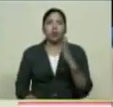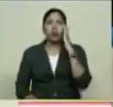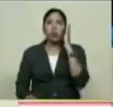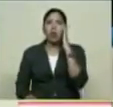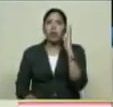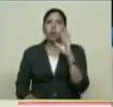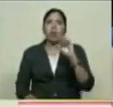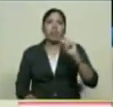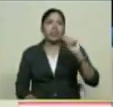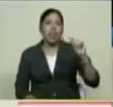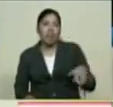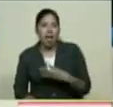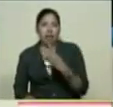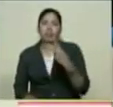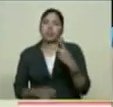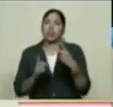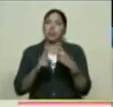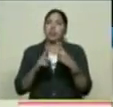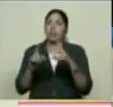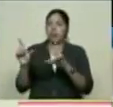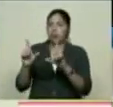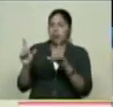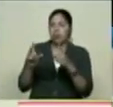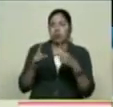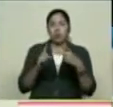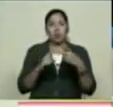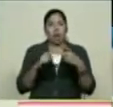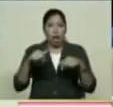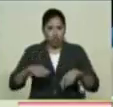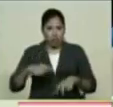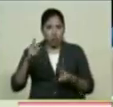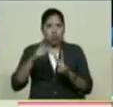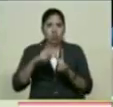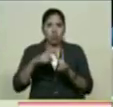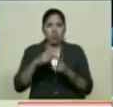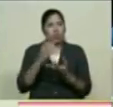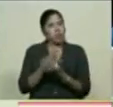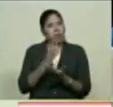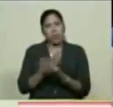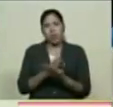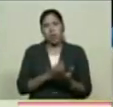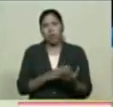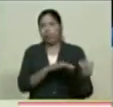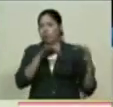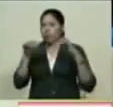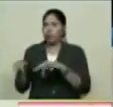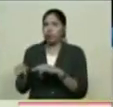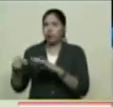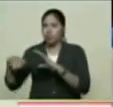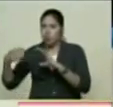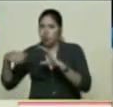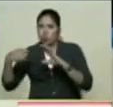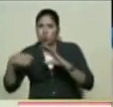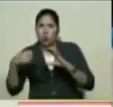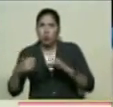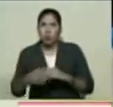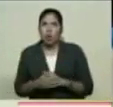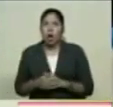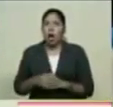Bueno Que los medios nacionales Van a ir a acompañarnos En una oportunidad Fue transmitida Por la Rai de Italia